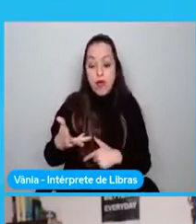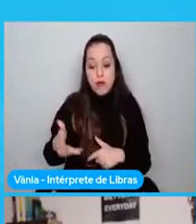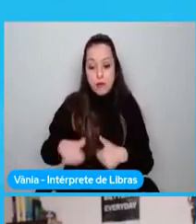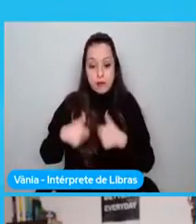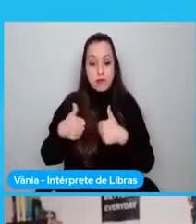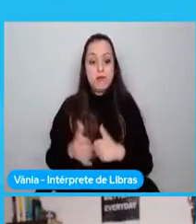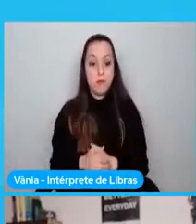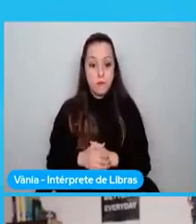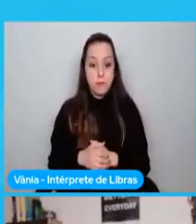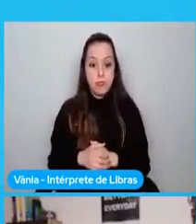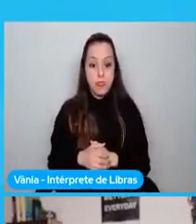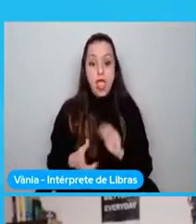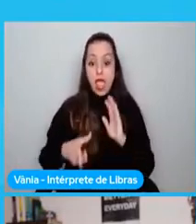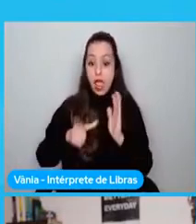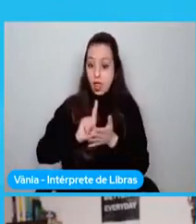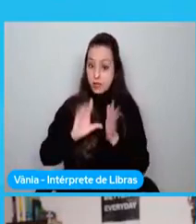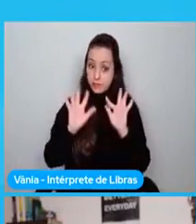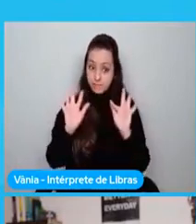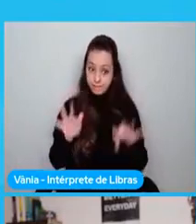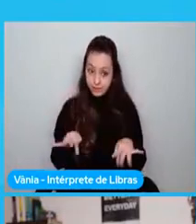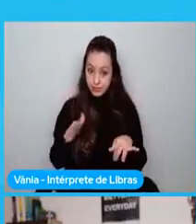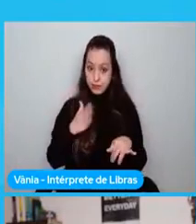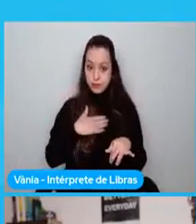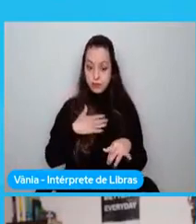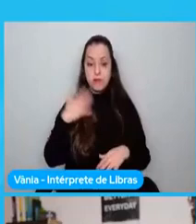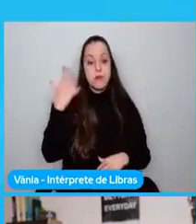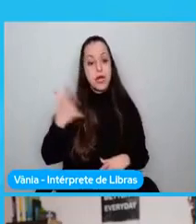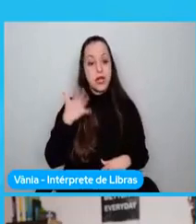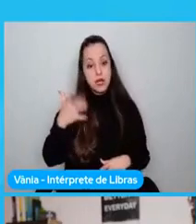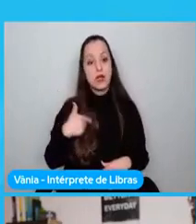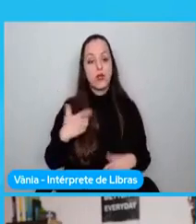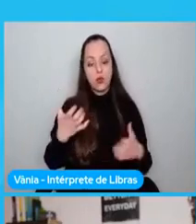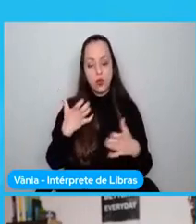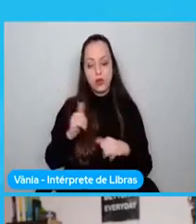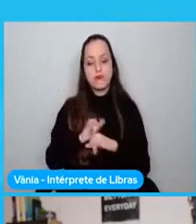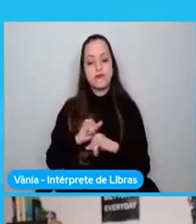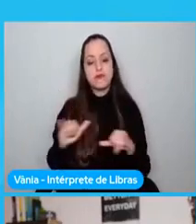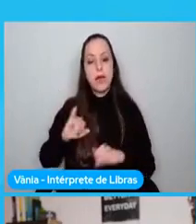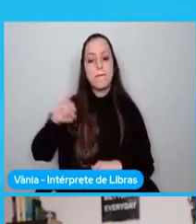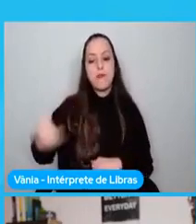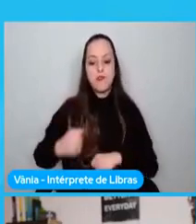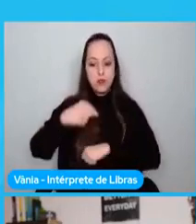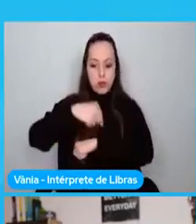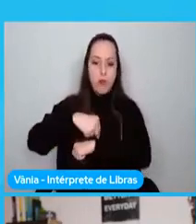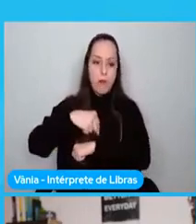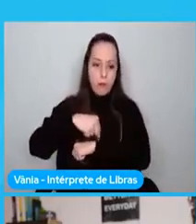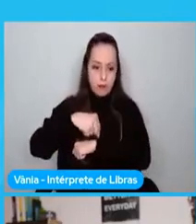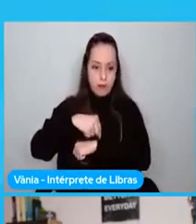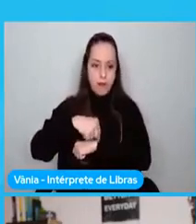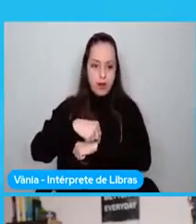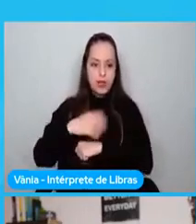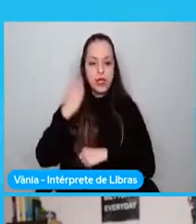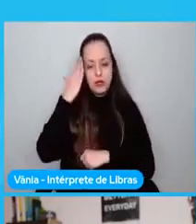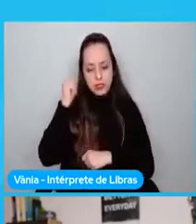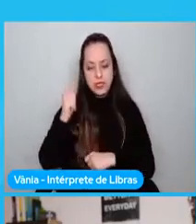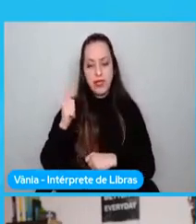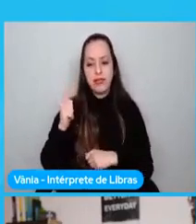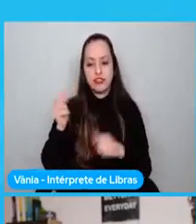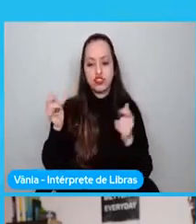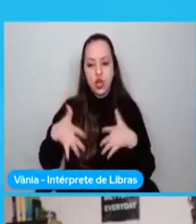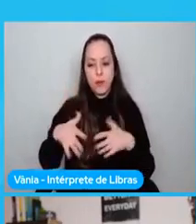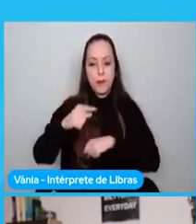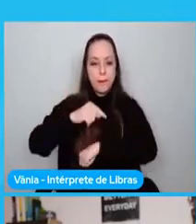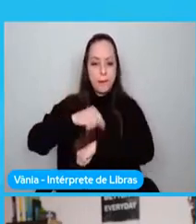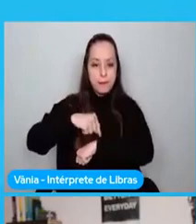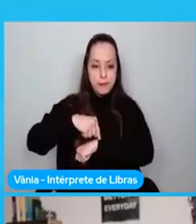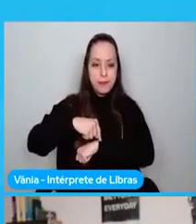Antes de cerrar, y quiero aprovechar el momento, creo que me quedan unos minutos, si es